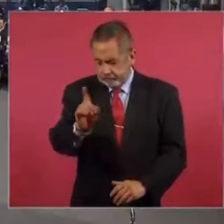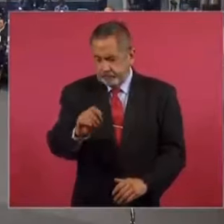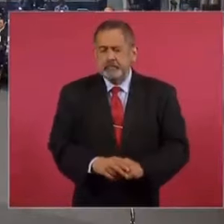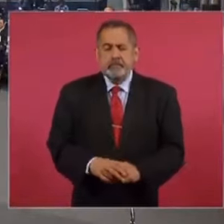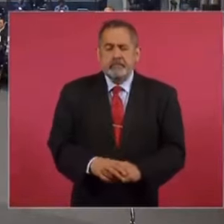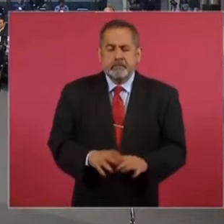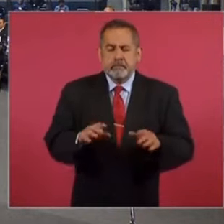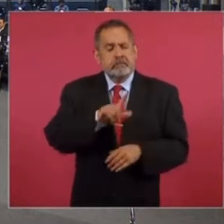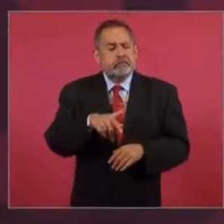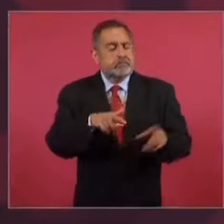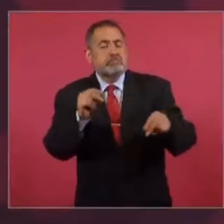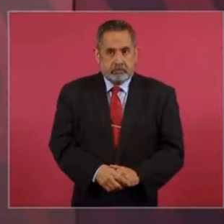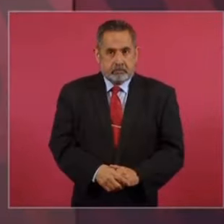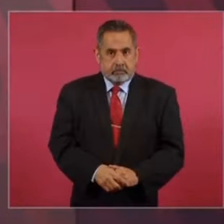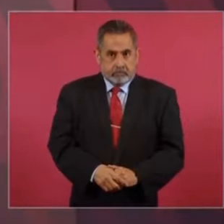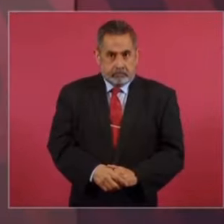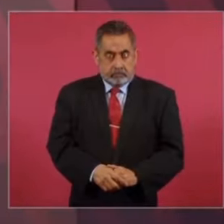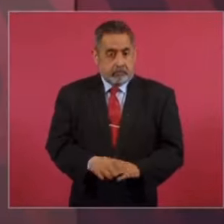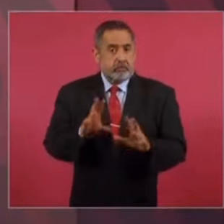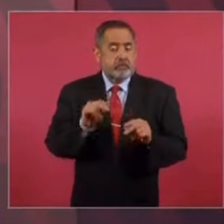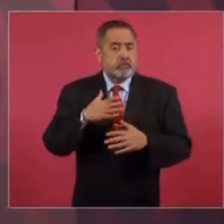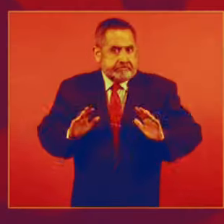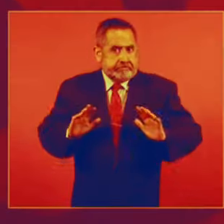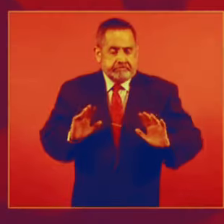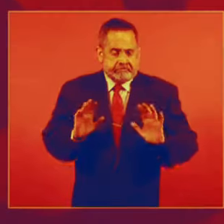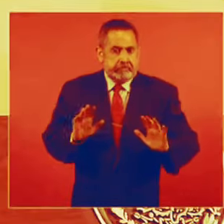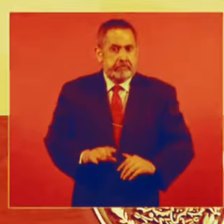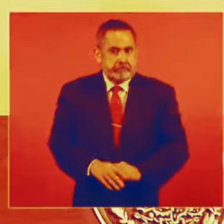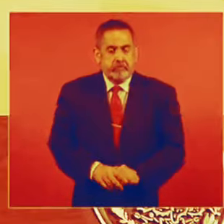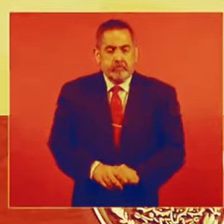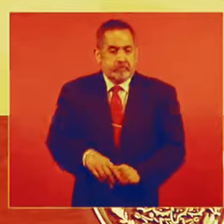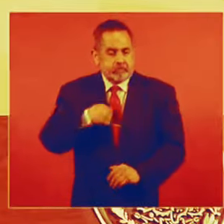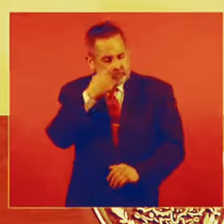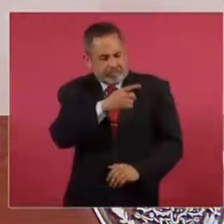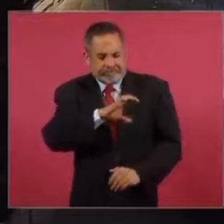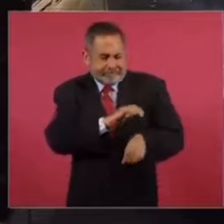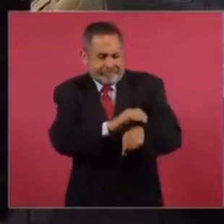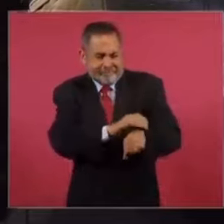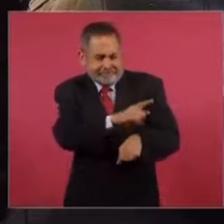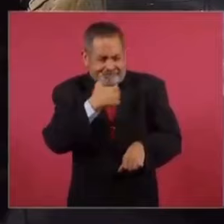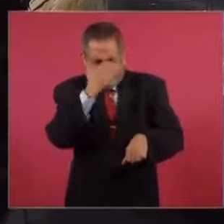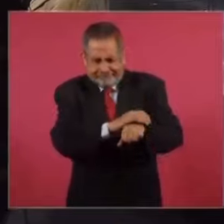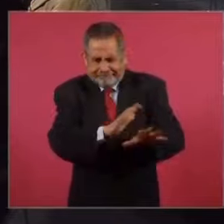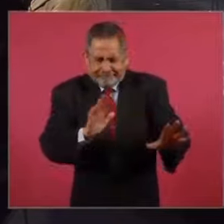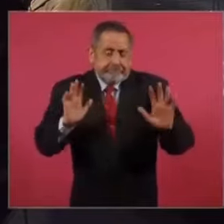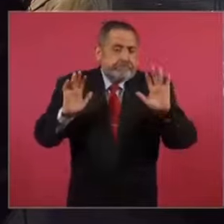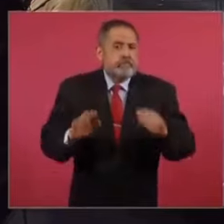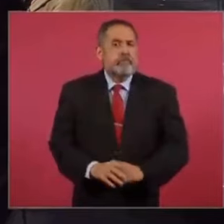No, sencillamente que no aceptar. No es un asunto de pleito. Yo lo considero mi amigo. Nada más que,